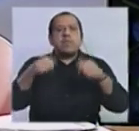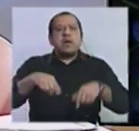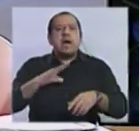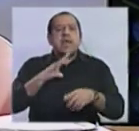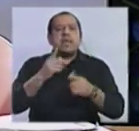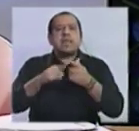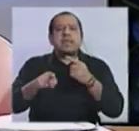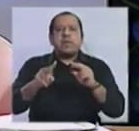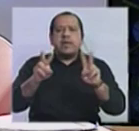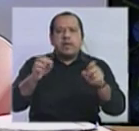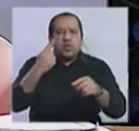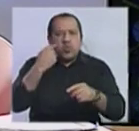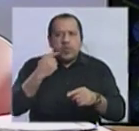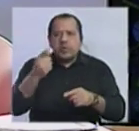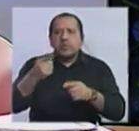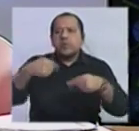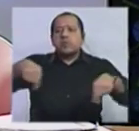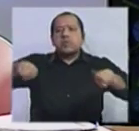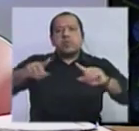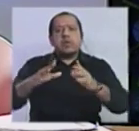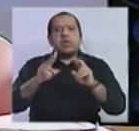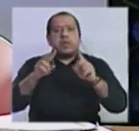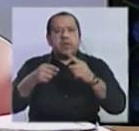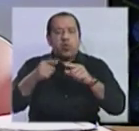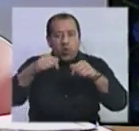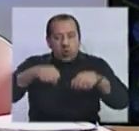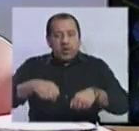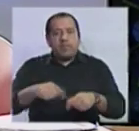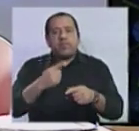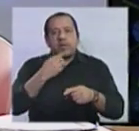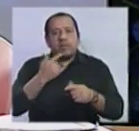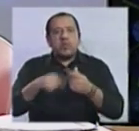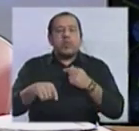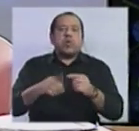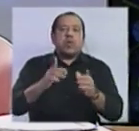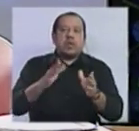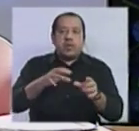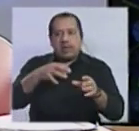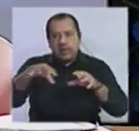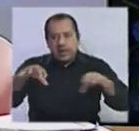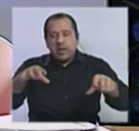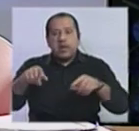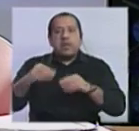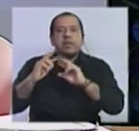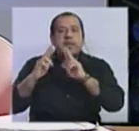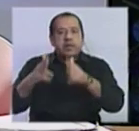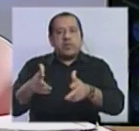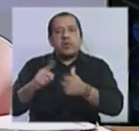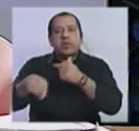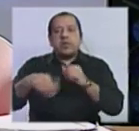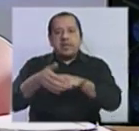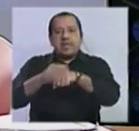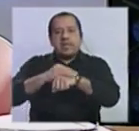dado los candidatos, sobre todo en la jornada de hoy, ¿no? Por un lado, ese anuncio de Daniel